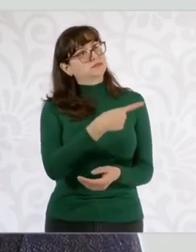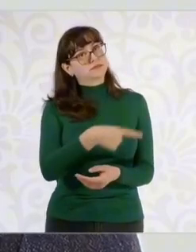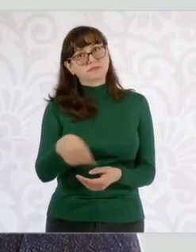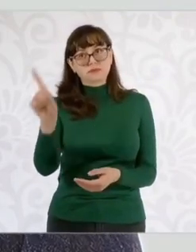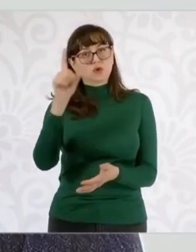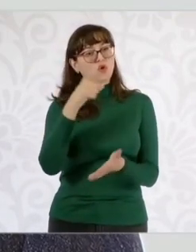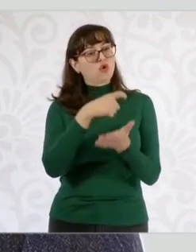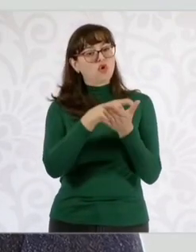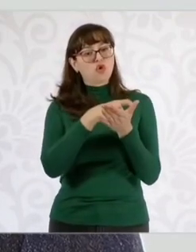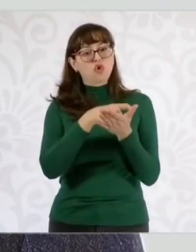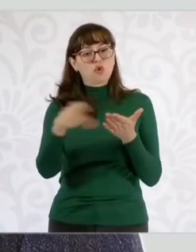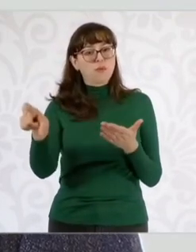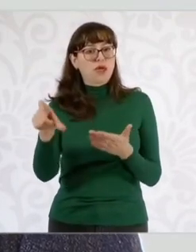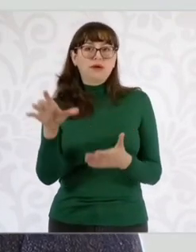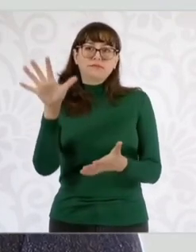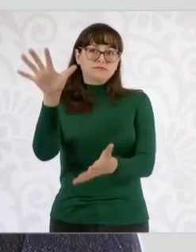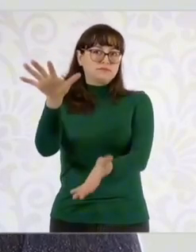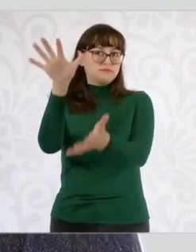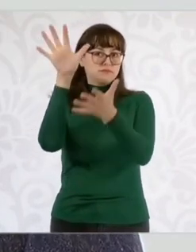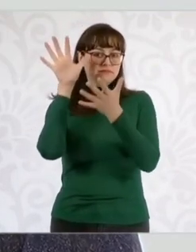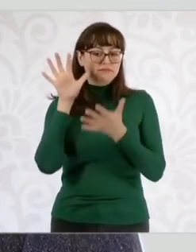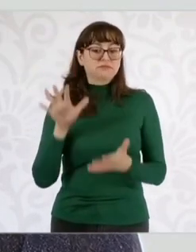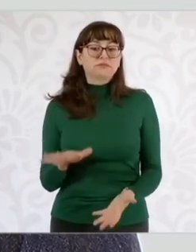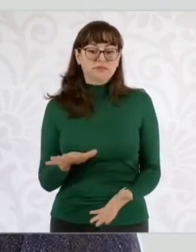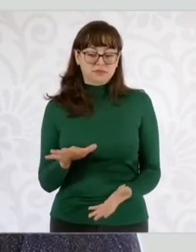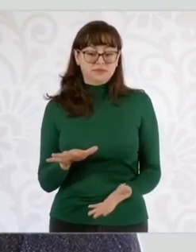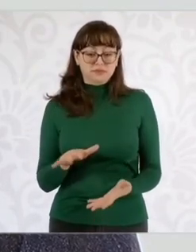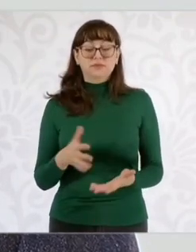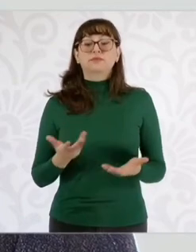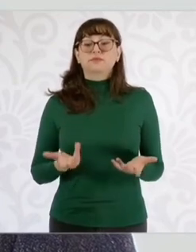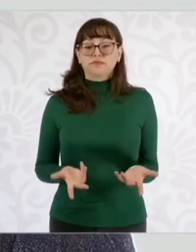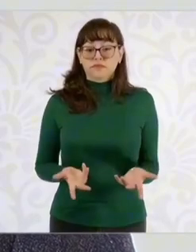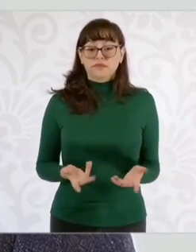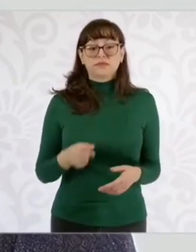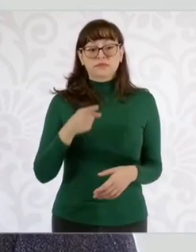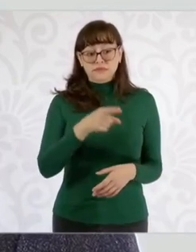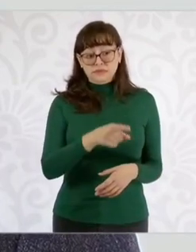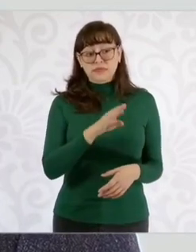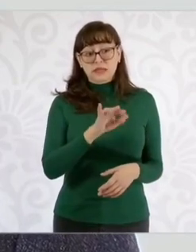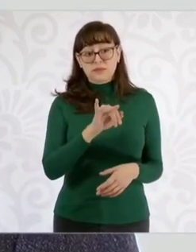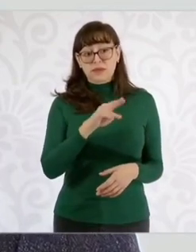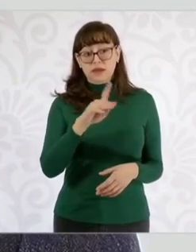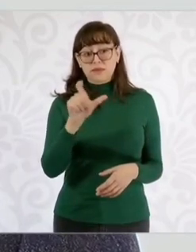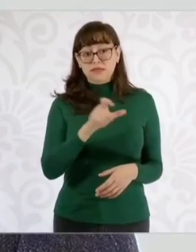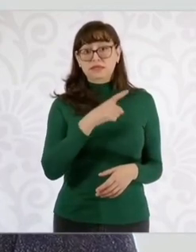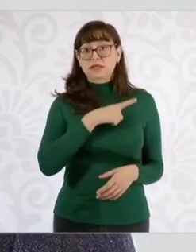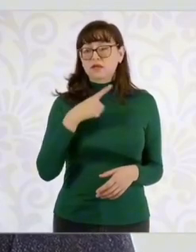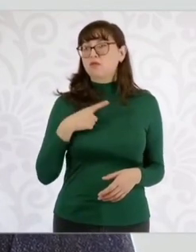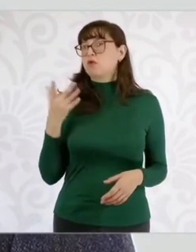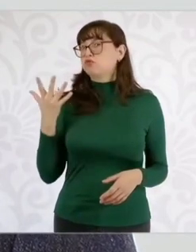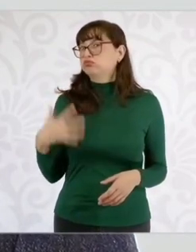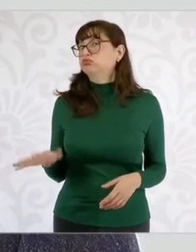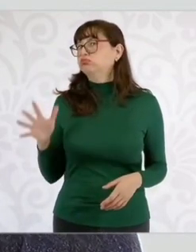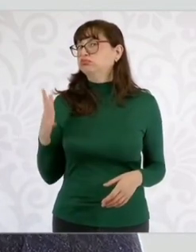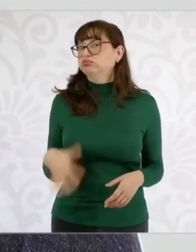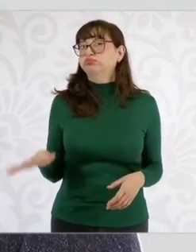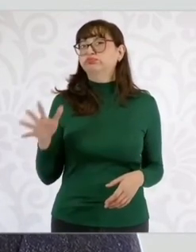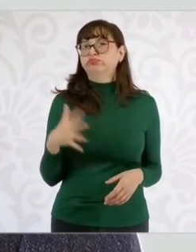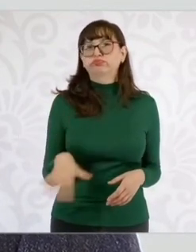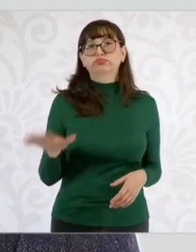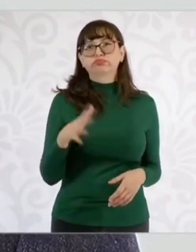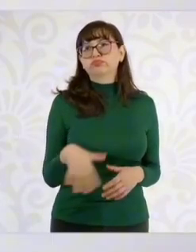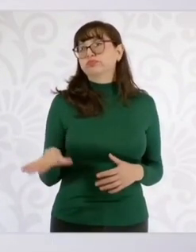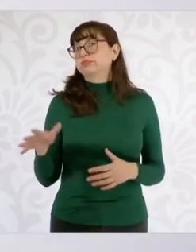ya de invitar a la proveeduría a que oferte y adjudicar a los mejores postores para garantizar, como les decía, las mejores condiciones